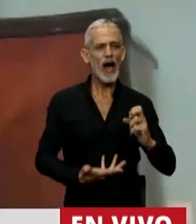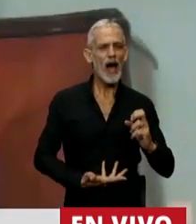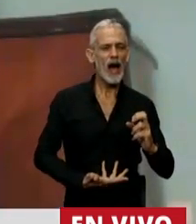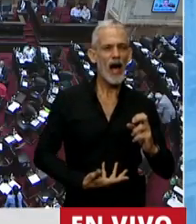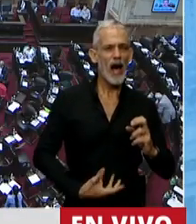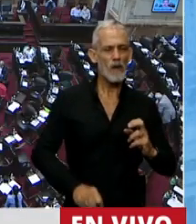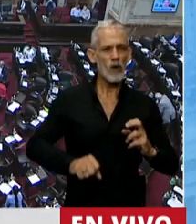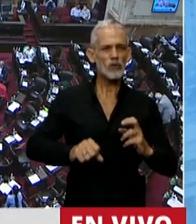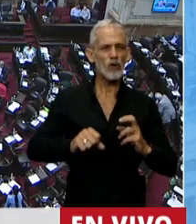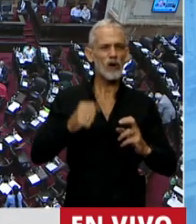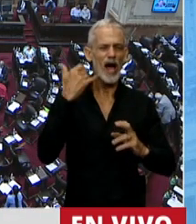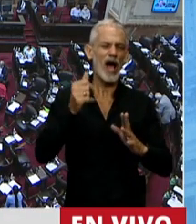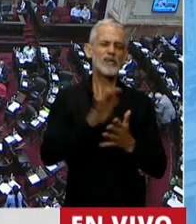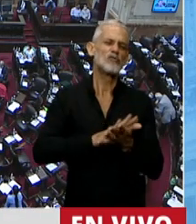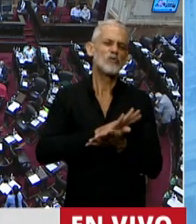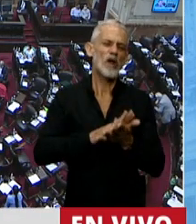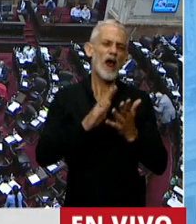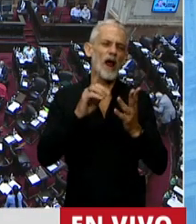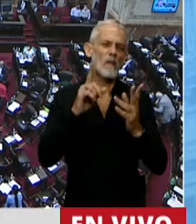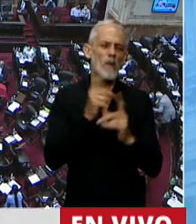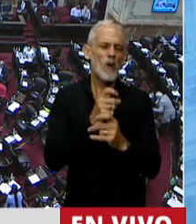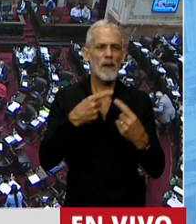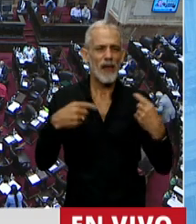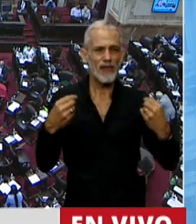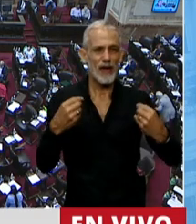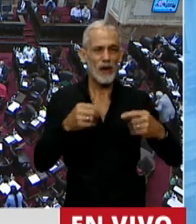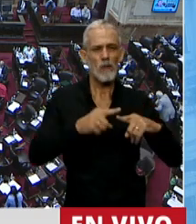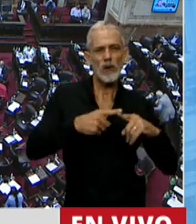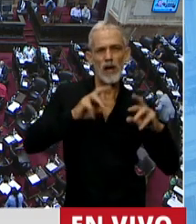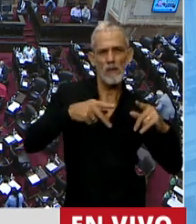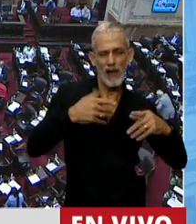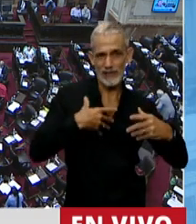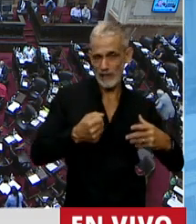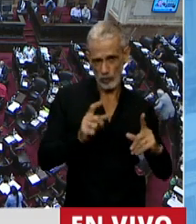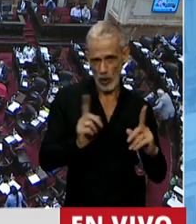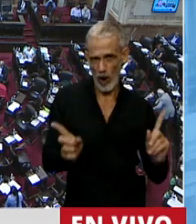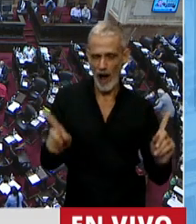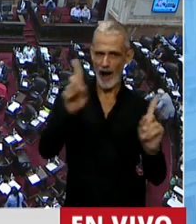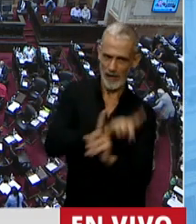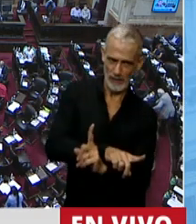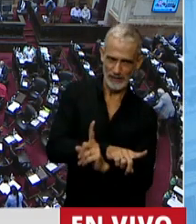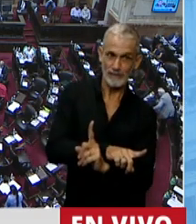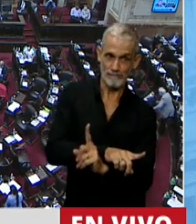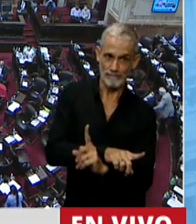solucionar problemas de políticas de salud, sino a inversa. Ahora bien,